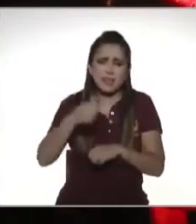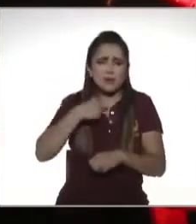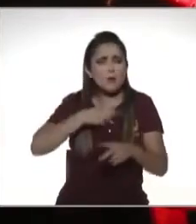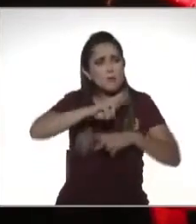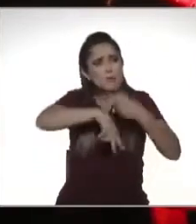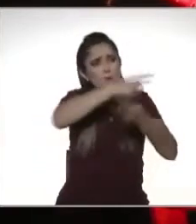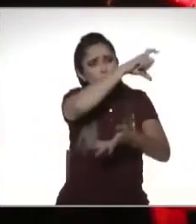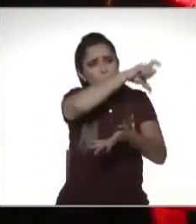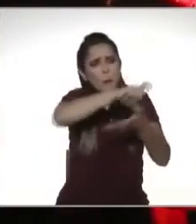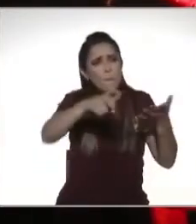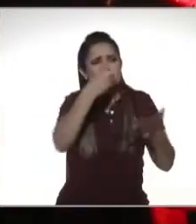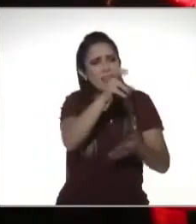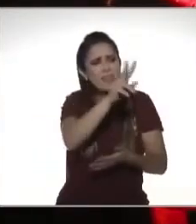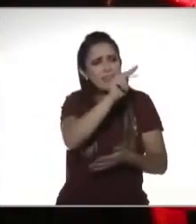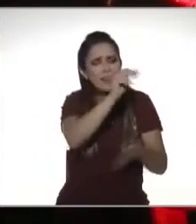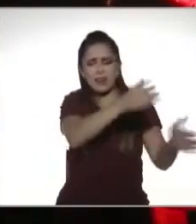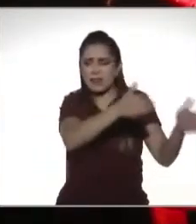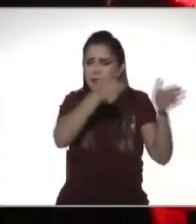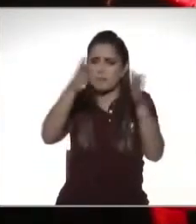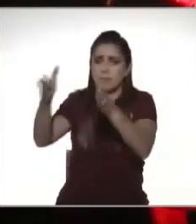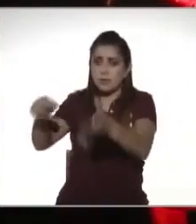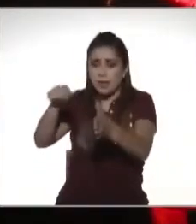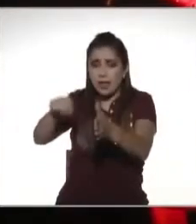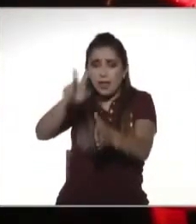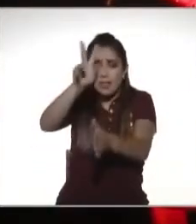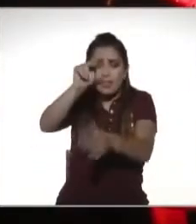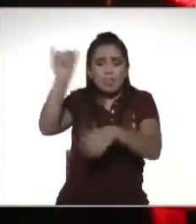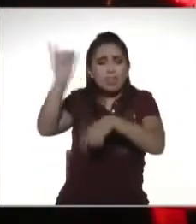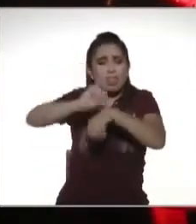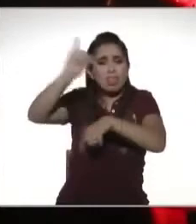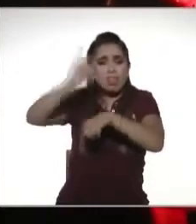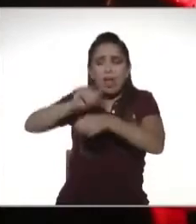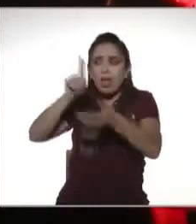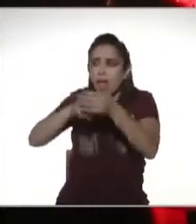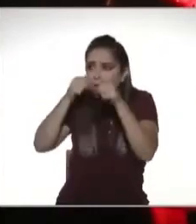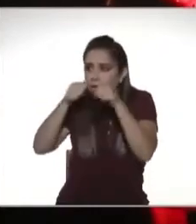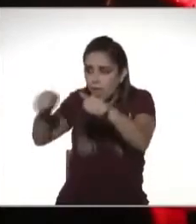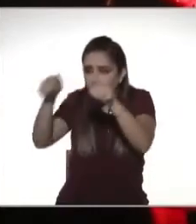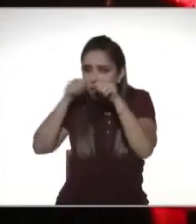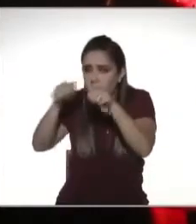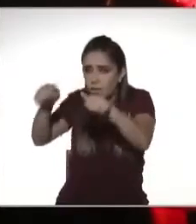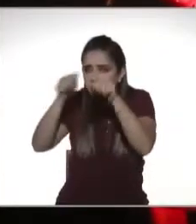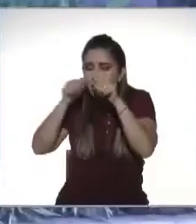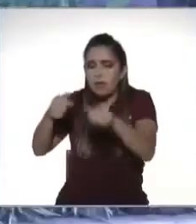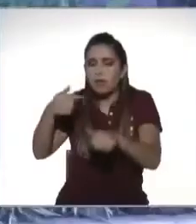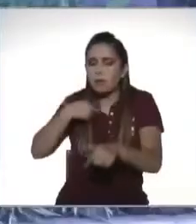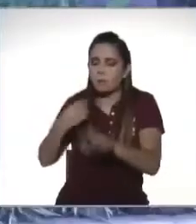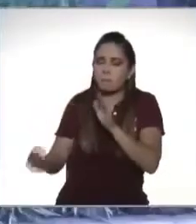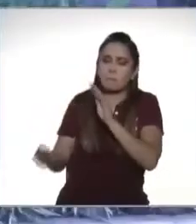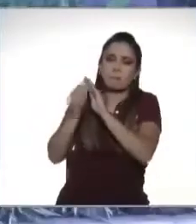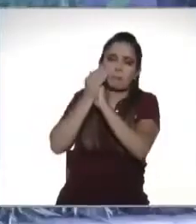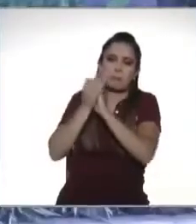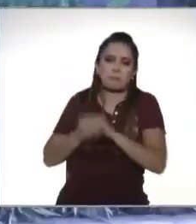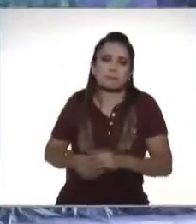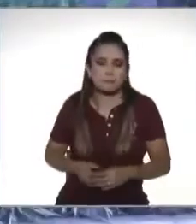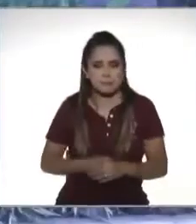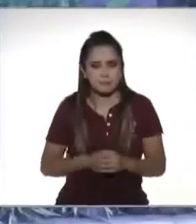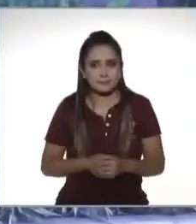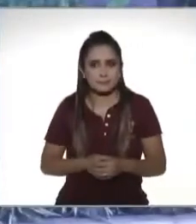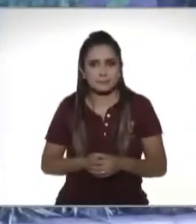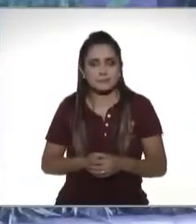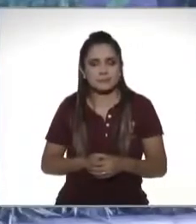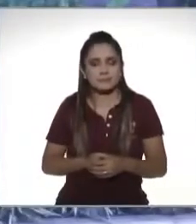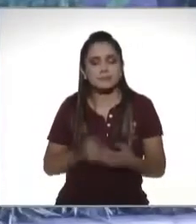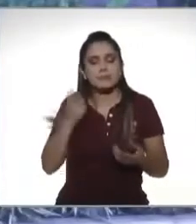ese estúpido televisor que lo único que hizo fue meterle es electricizados en la cabeza pues yo creo que habla mucho de la